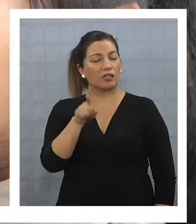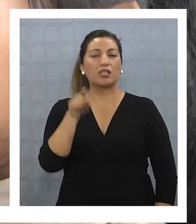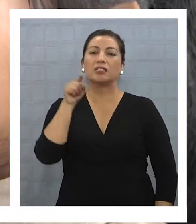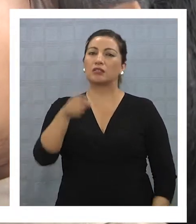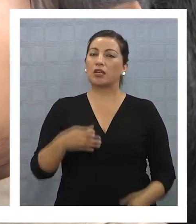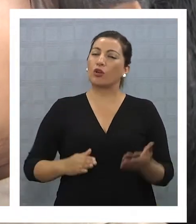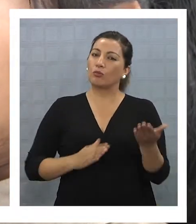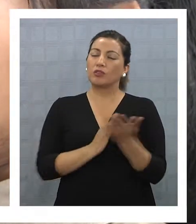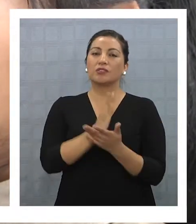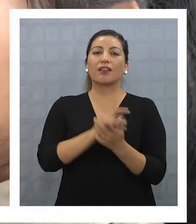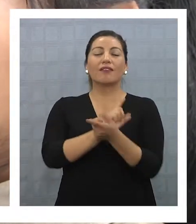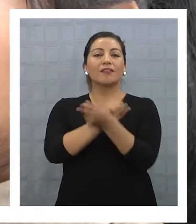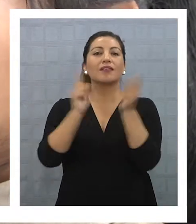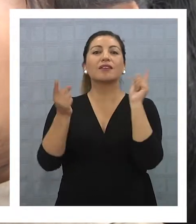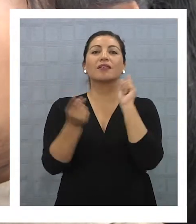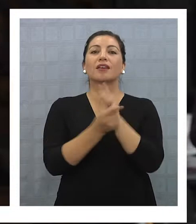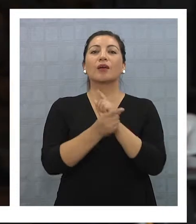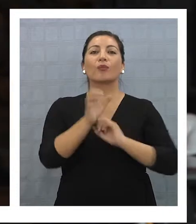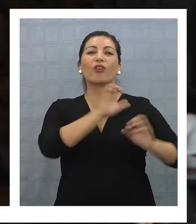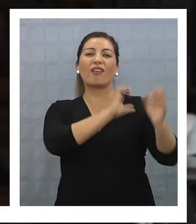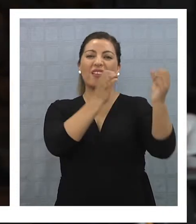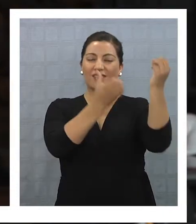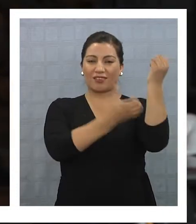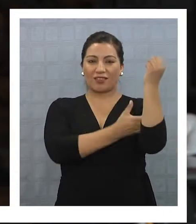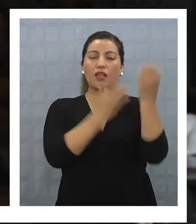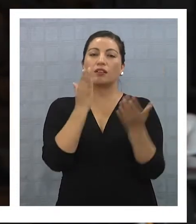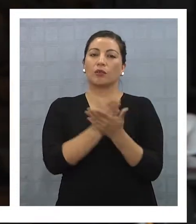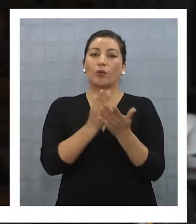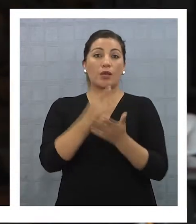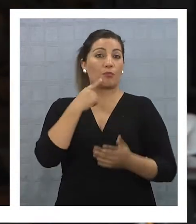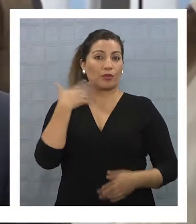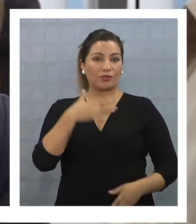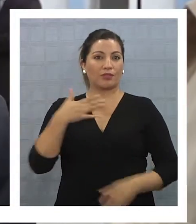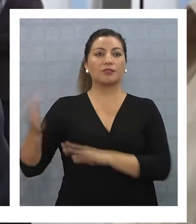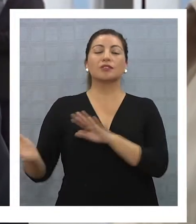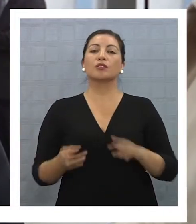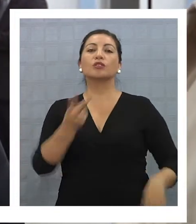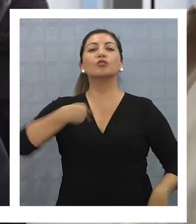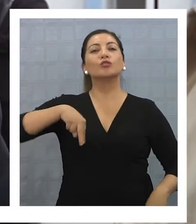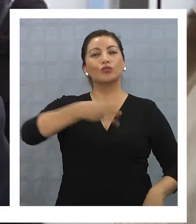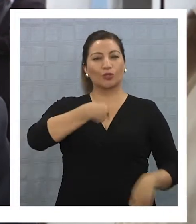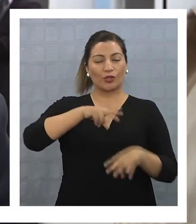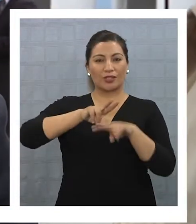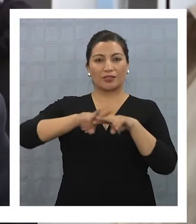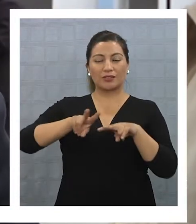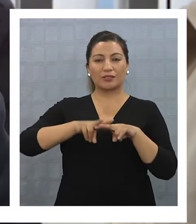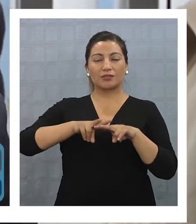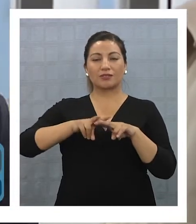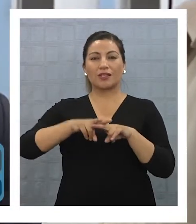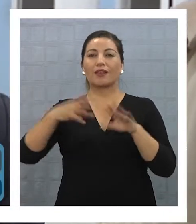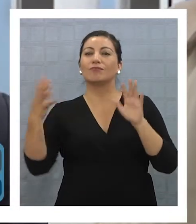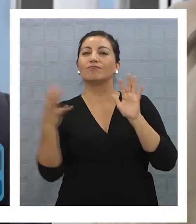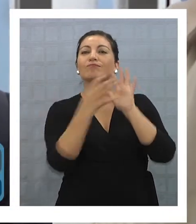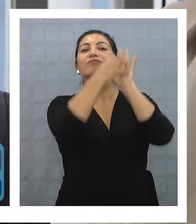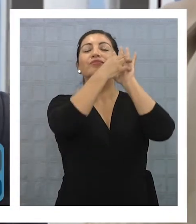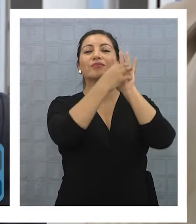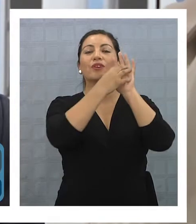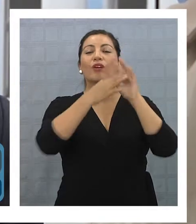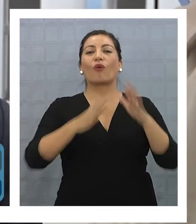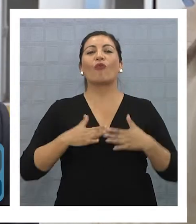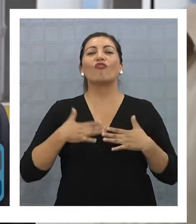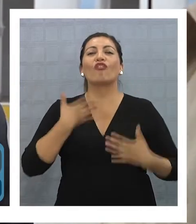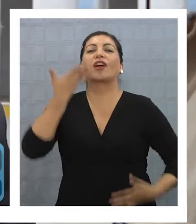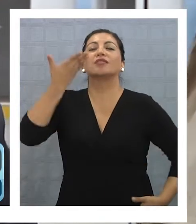que el tema de empezar con este cambio energético del colegio es muy importante. En definitiva, lo que estamos haciendo es plasmar una vocación,